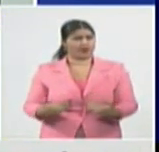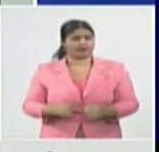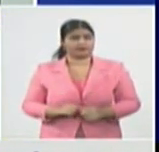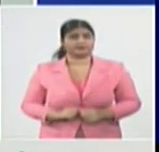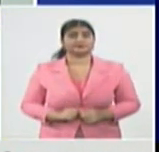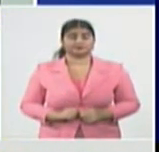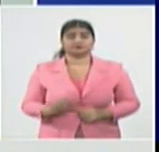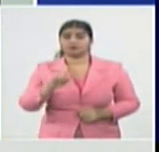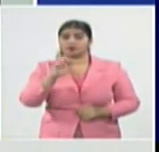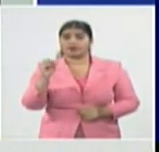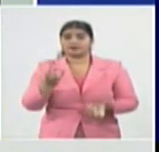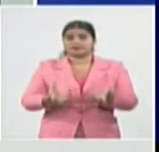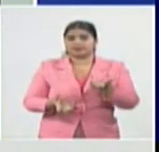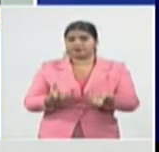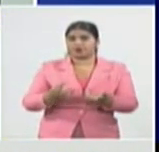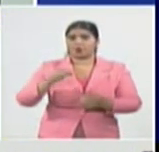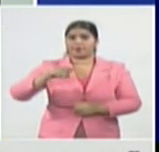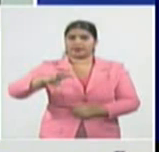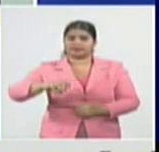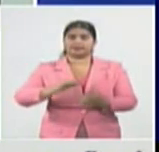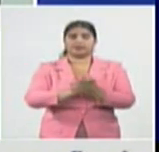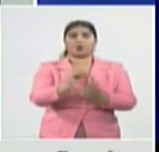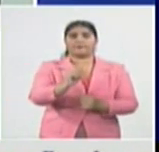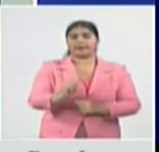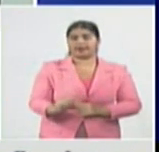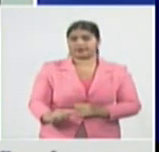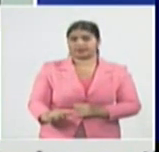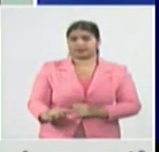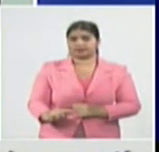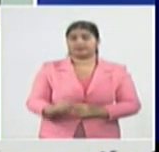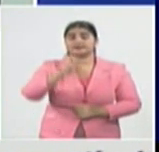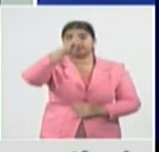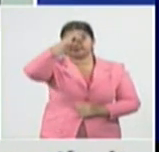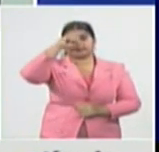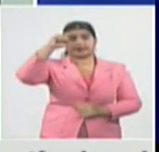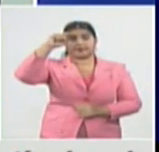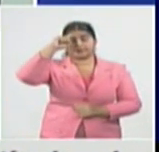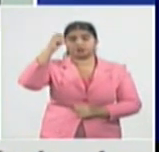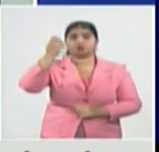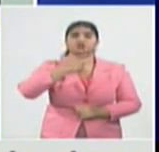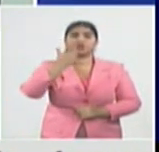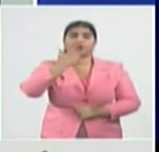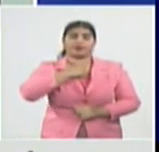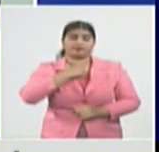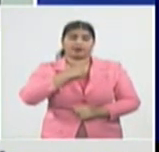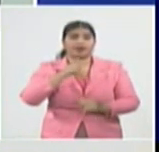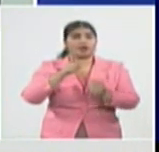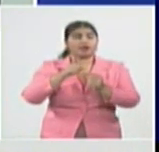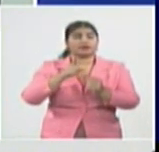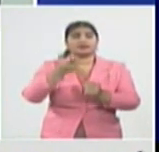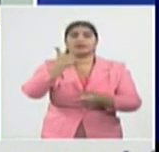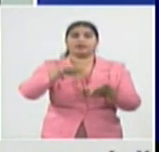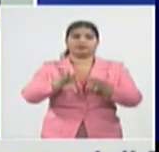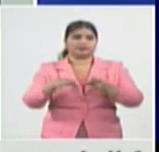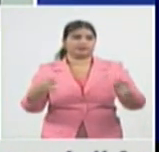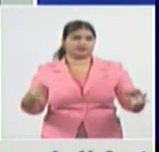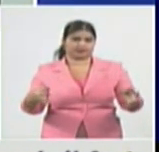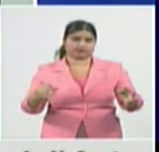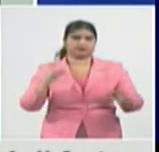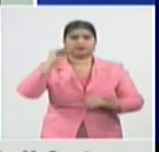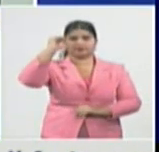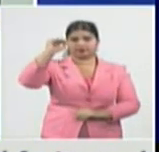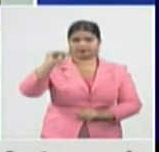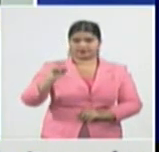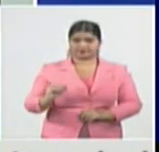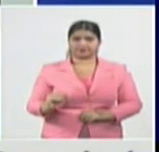Cienfuegos, Pinal de Río, Mayabeque, Santiespíritu, Ciego de Ávila, y la provincia de Artemisa. Independientemente